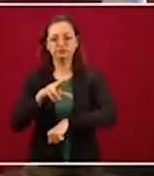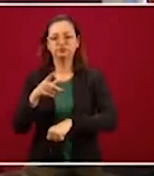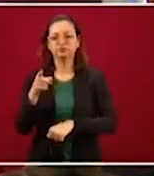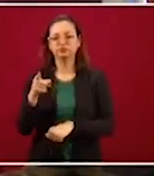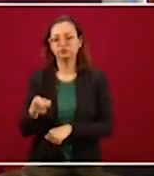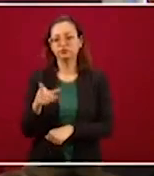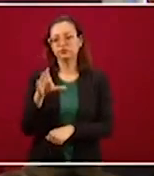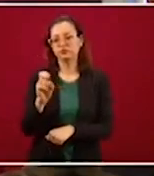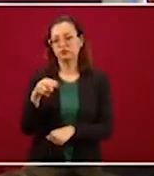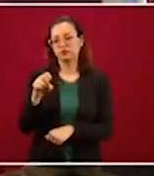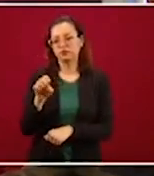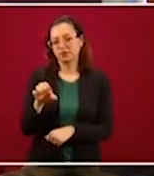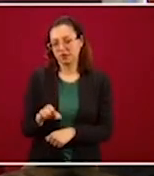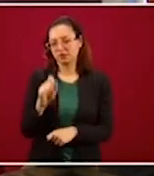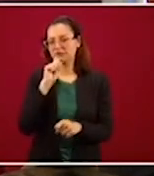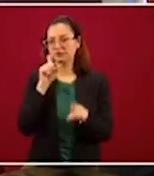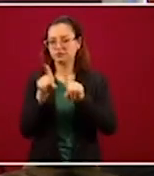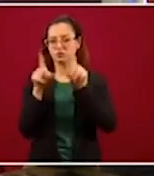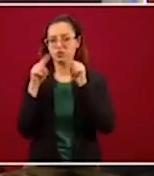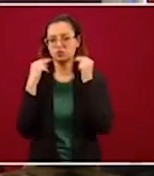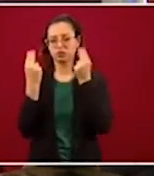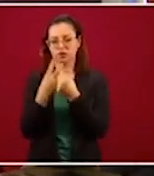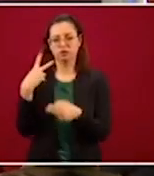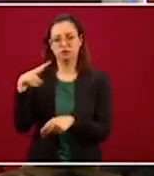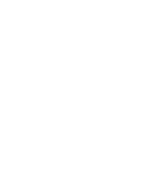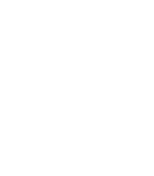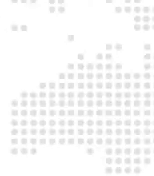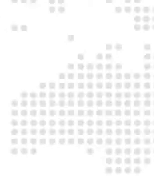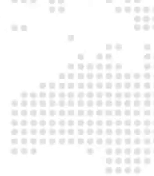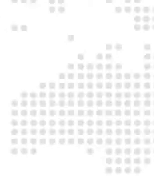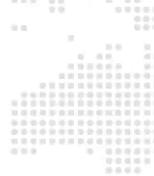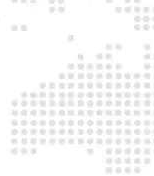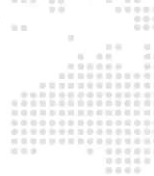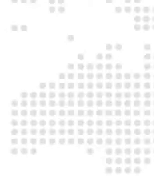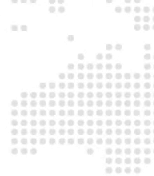Antisecuestros y se ha logrado este resultado.